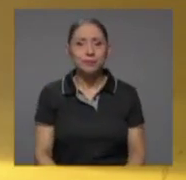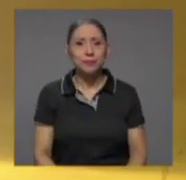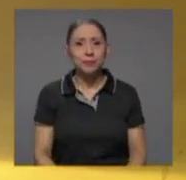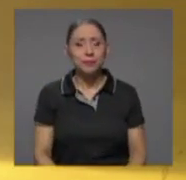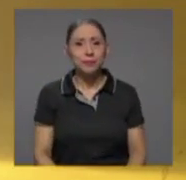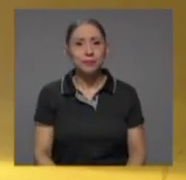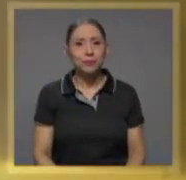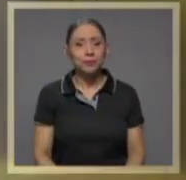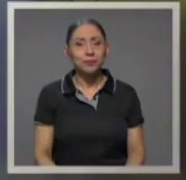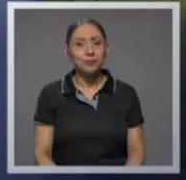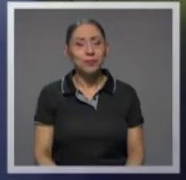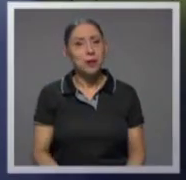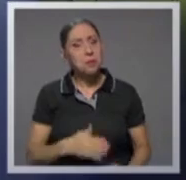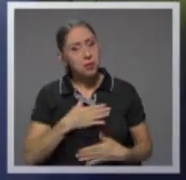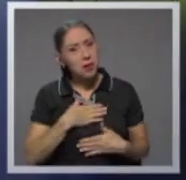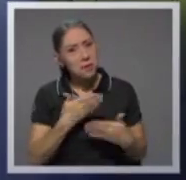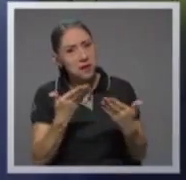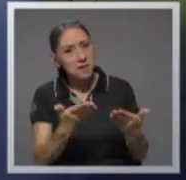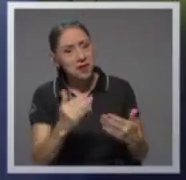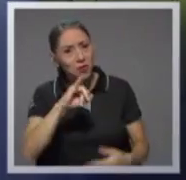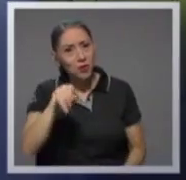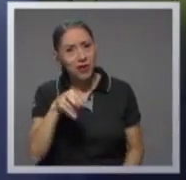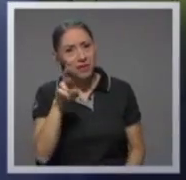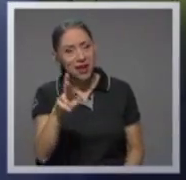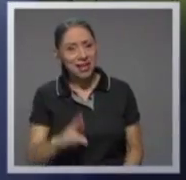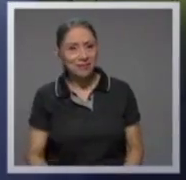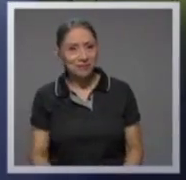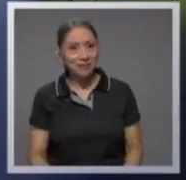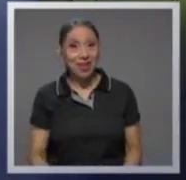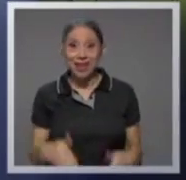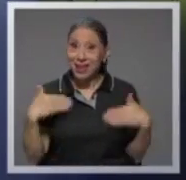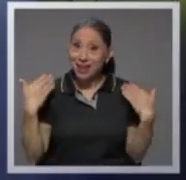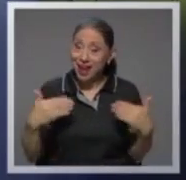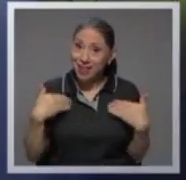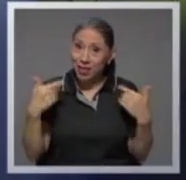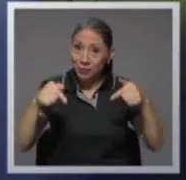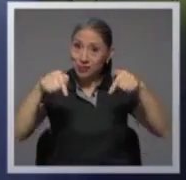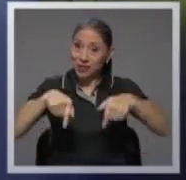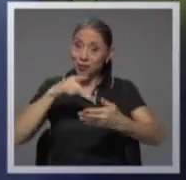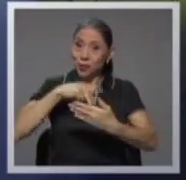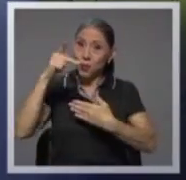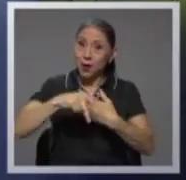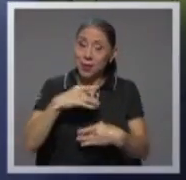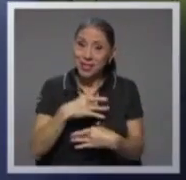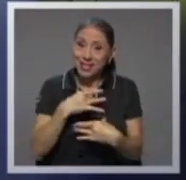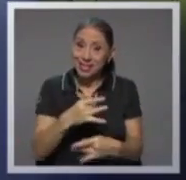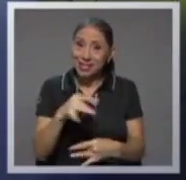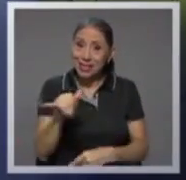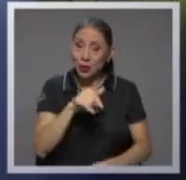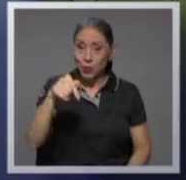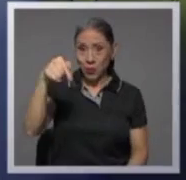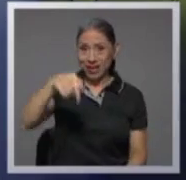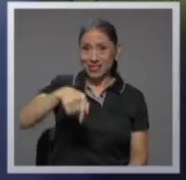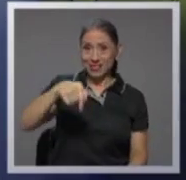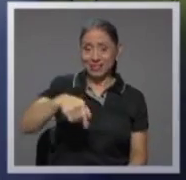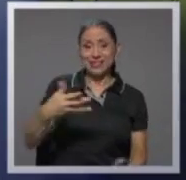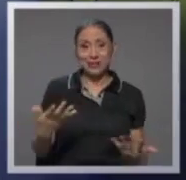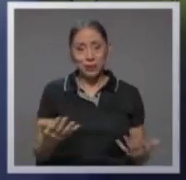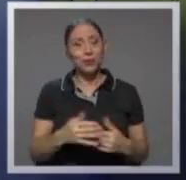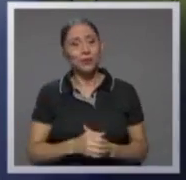Muy amable, Juan Rafael, y encantado de estar en un programa tan interesante como este de hoy.